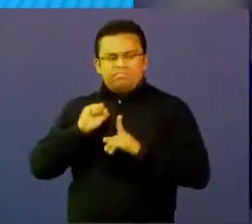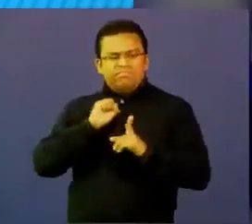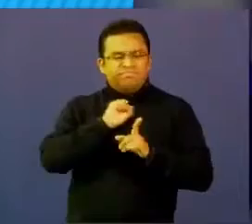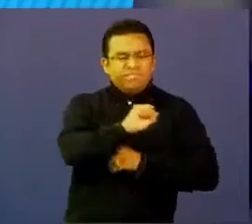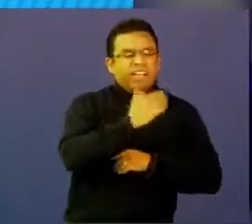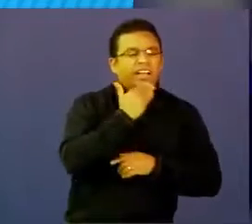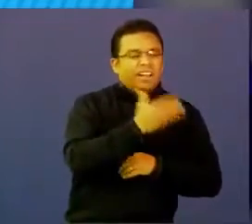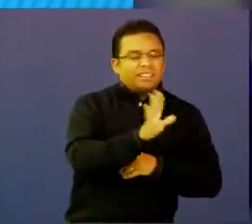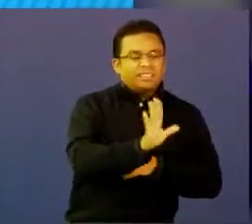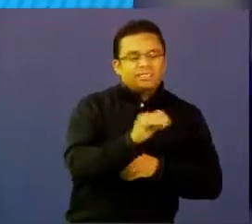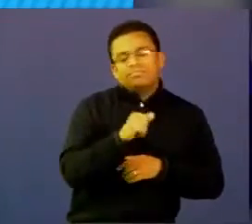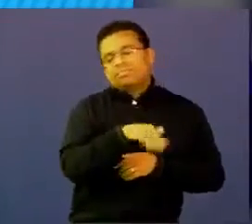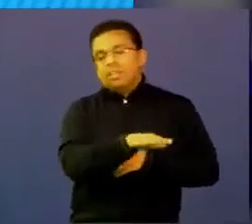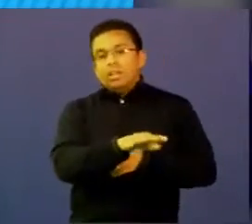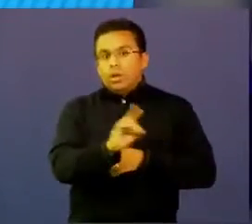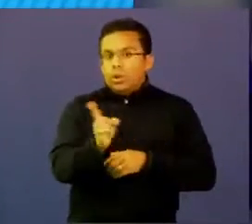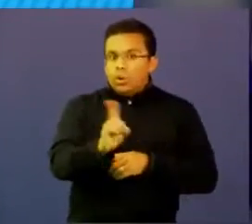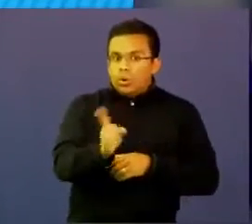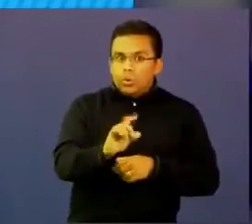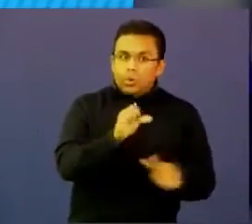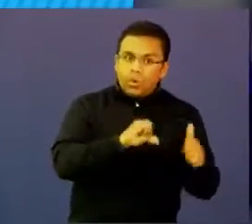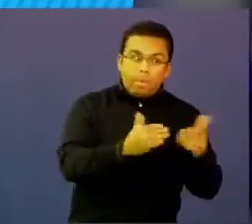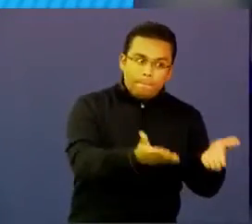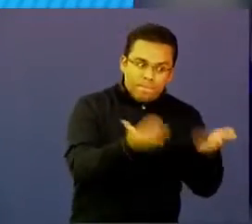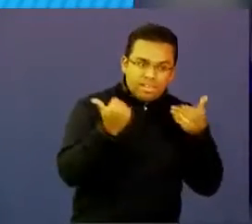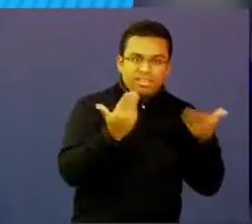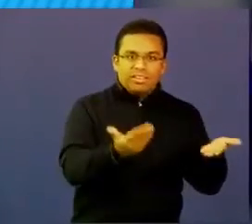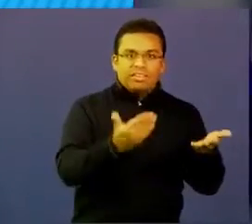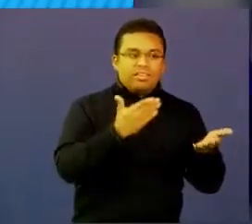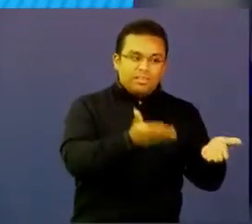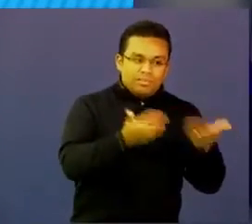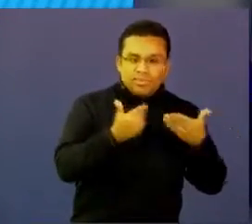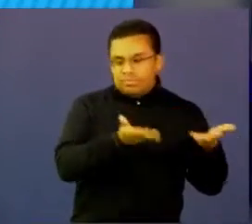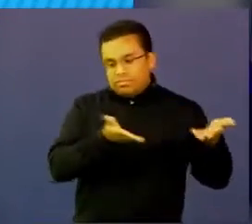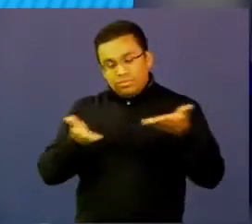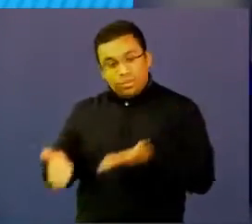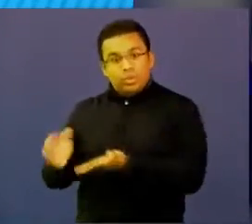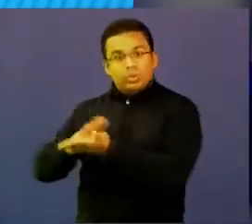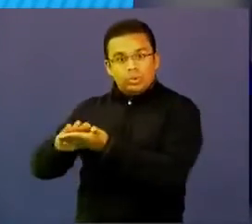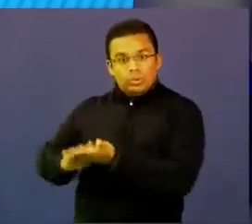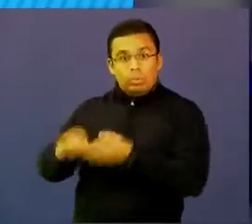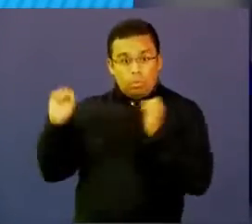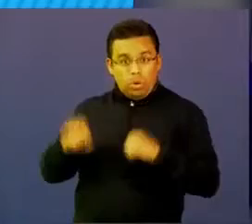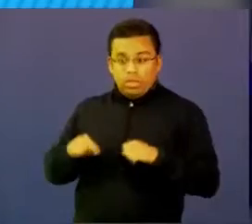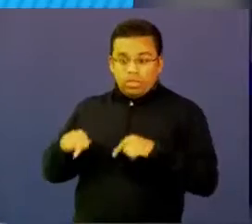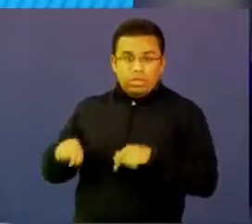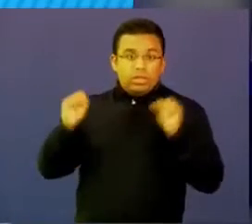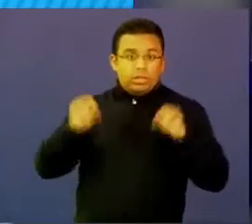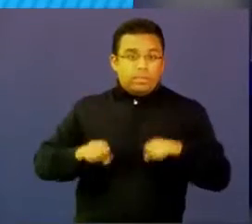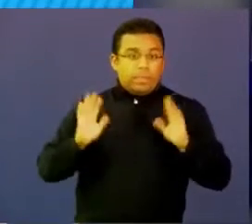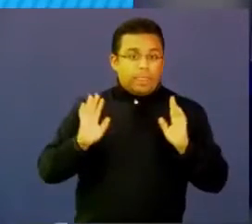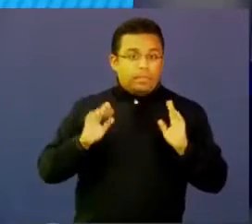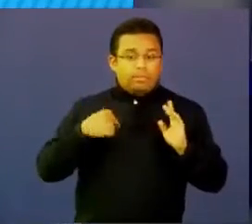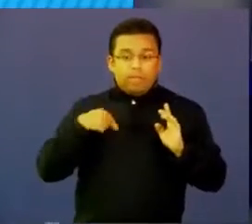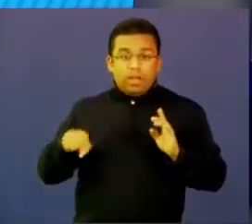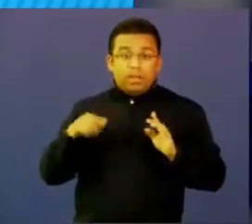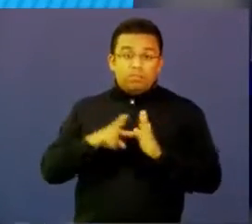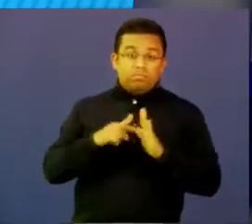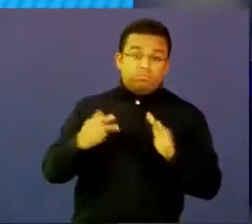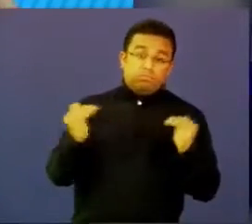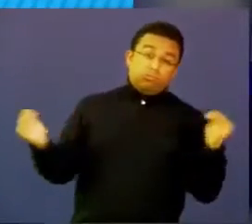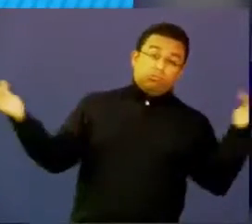no, traigámoslos, ese saber local, ese saber rural y resolvamos con lo que tenemos, acá tampoco se necesita tecnología,